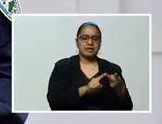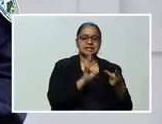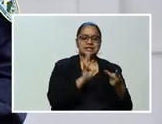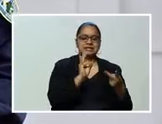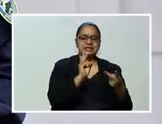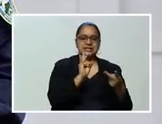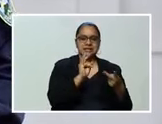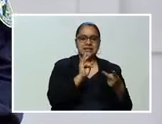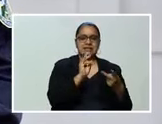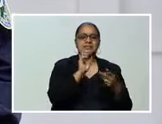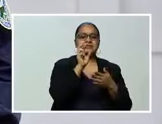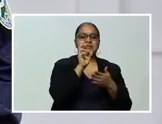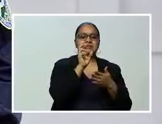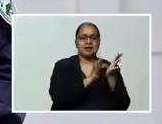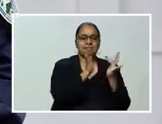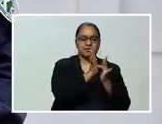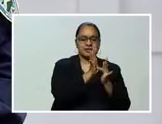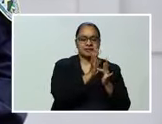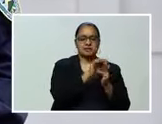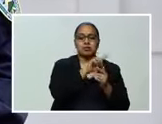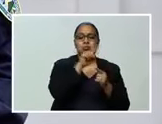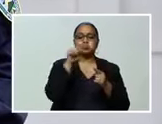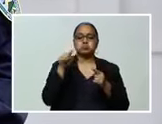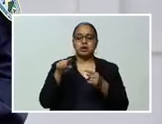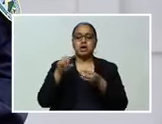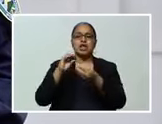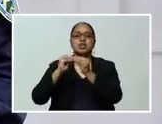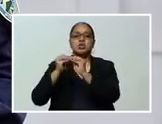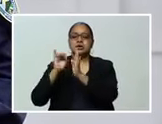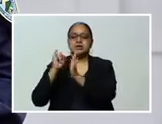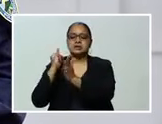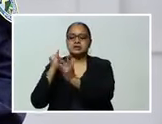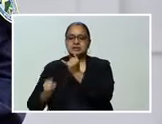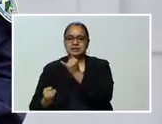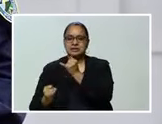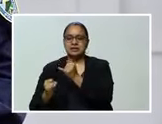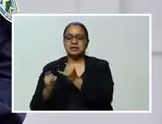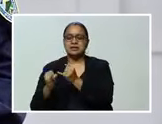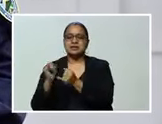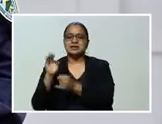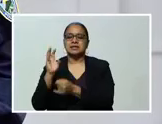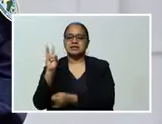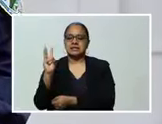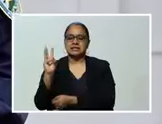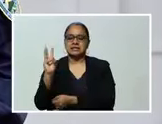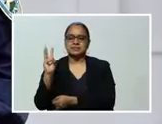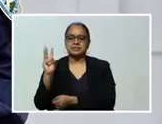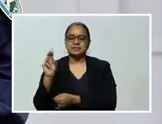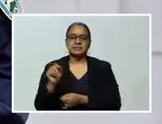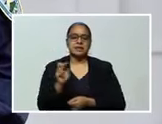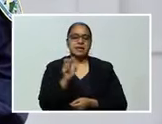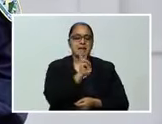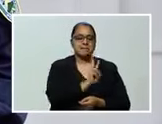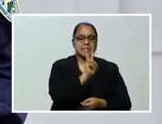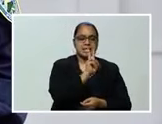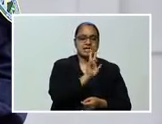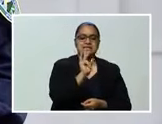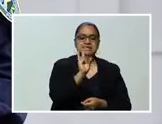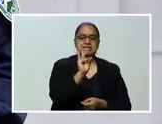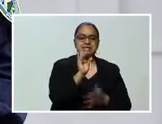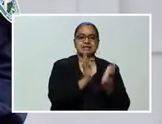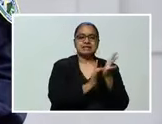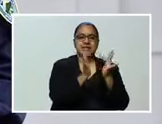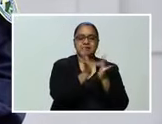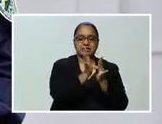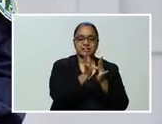abril, terminación de identidad, pasaporte, carnet o residente, el 6. Viernes, 17 de